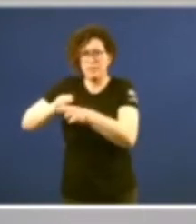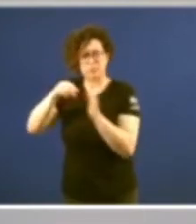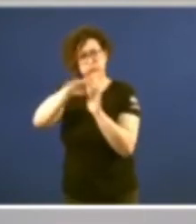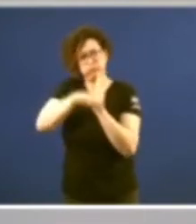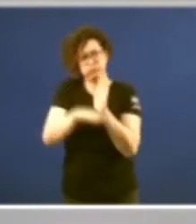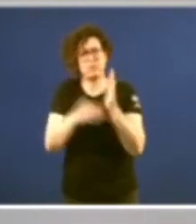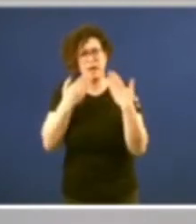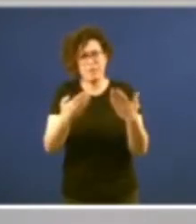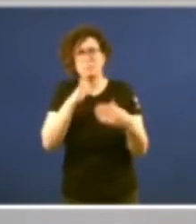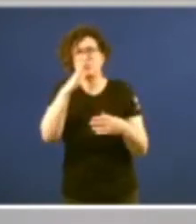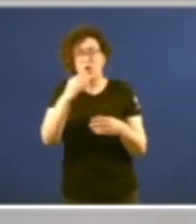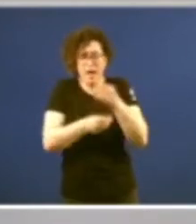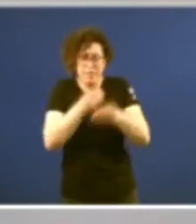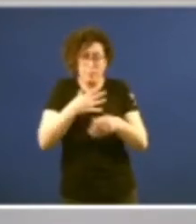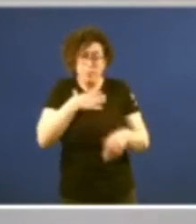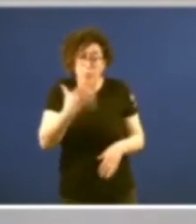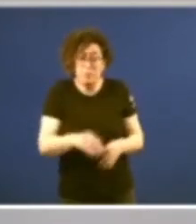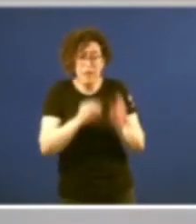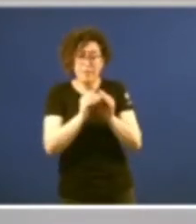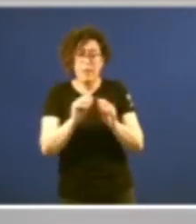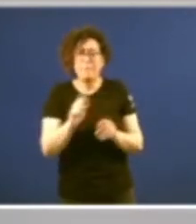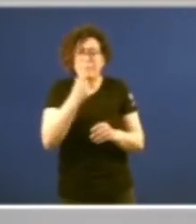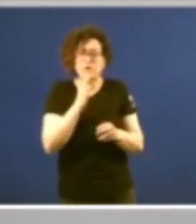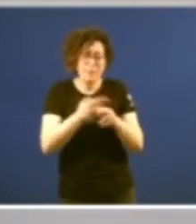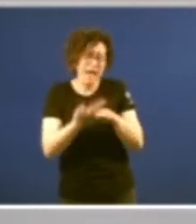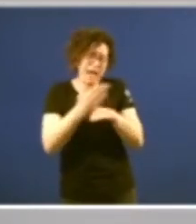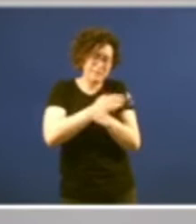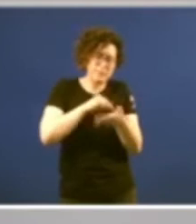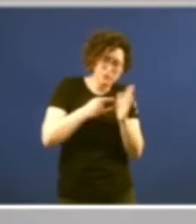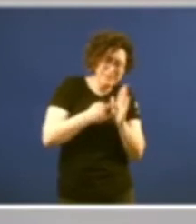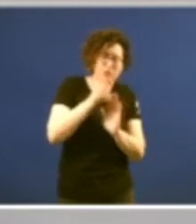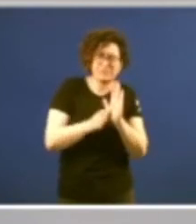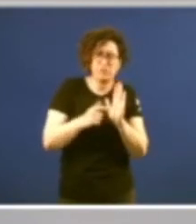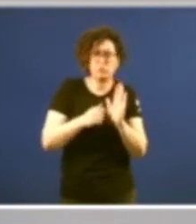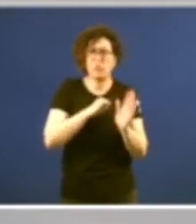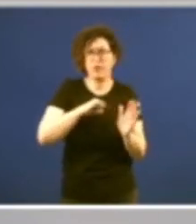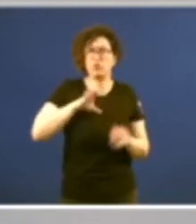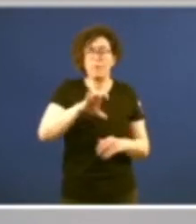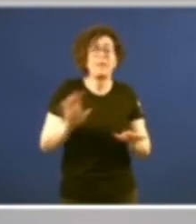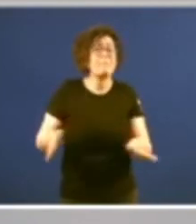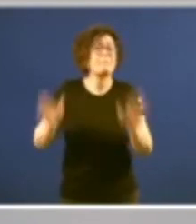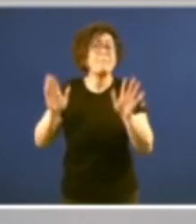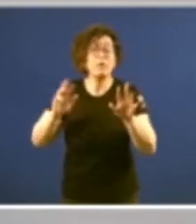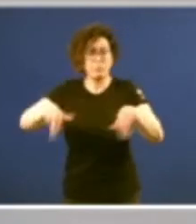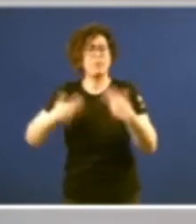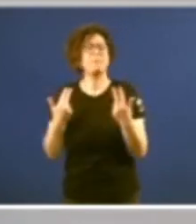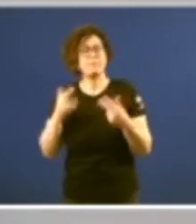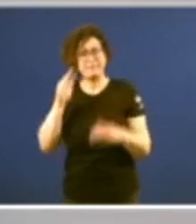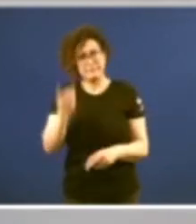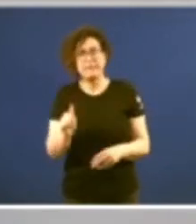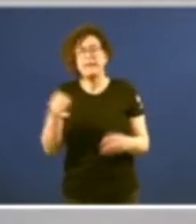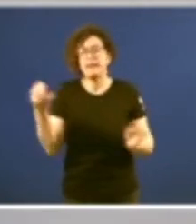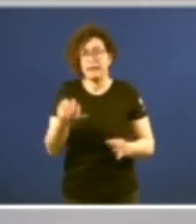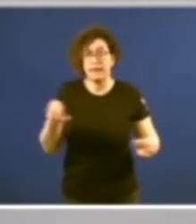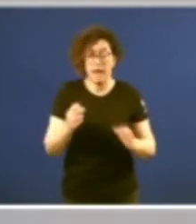posible la elaboración de los primeros anteproyectos de estatuto de autonomía pero si me van a permitir que desde